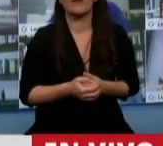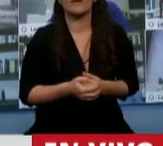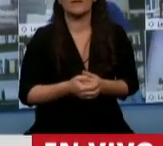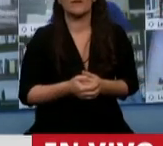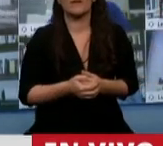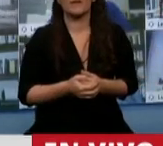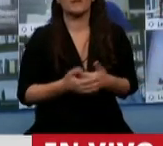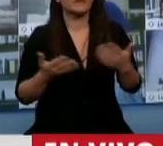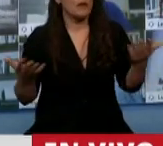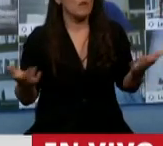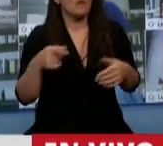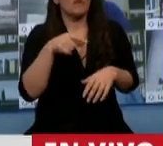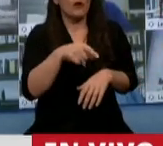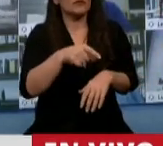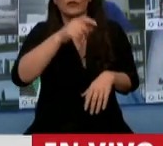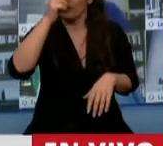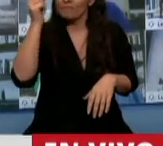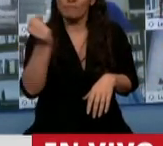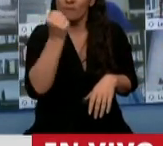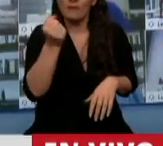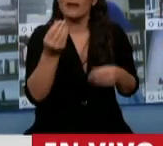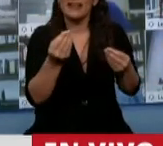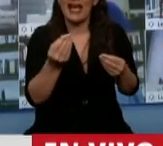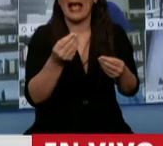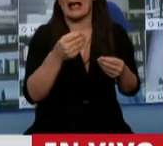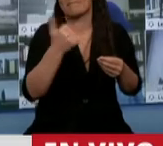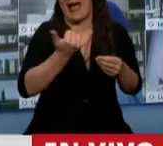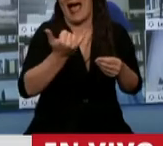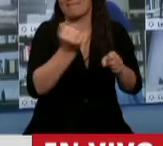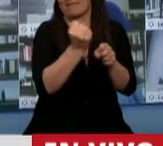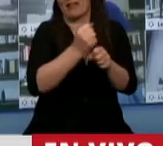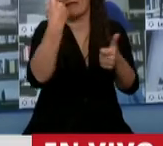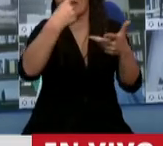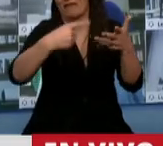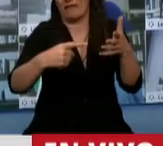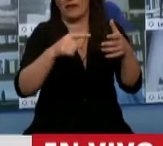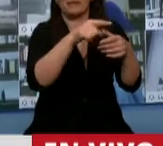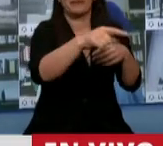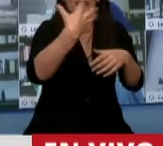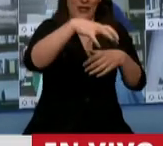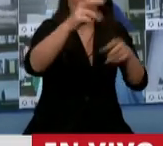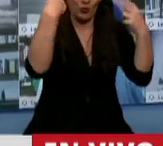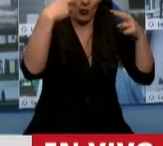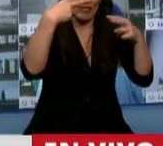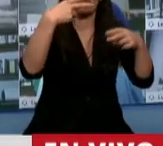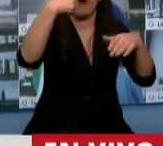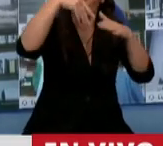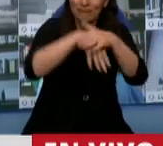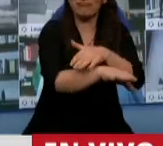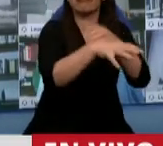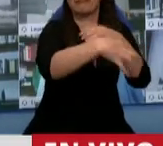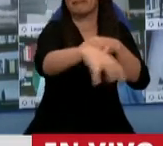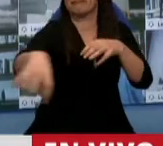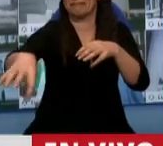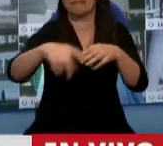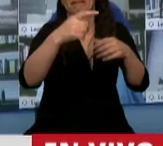este ámbito también alcanza a muchas actividades y rubros que están enumerados en la ley de turismo, que